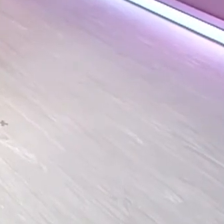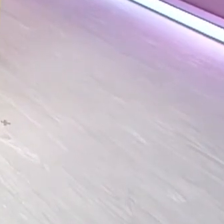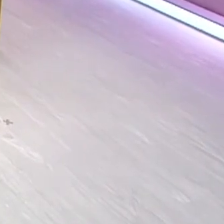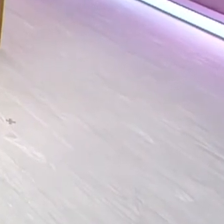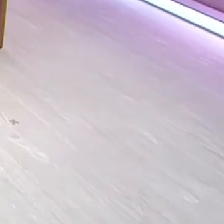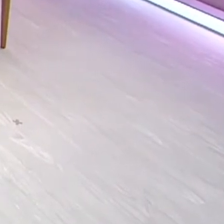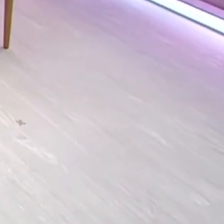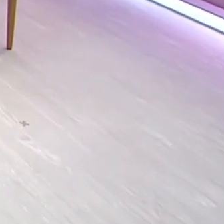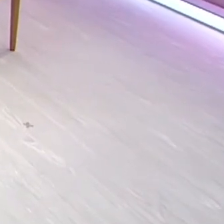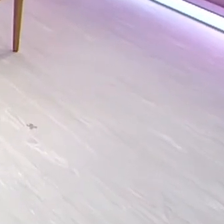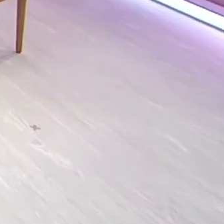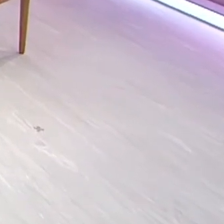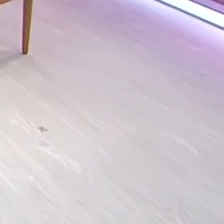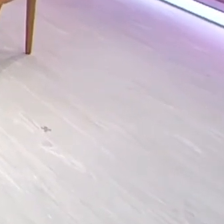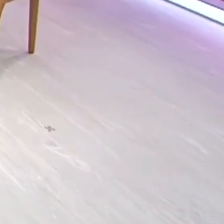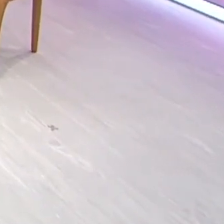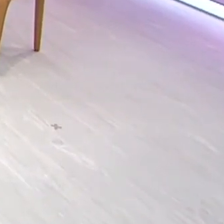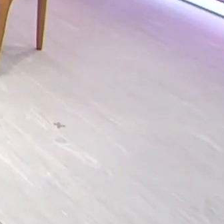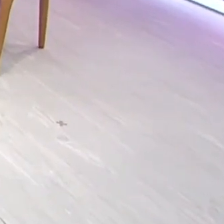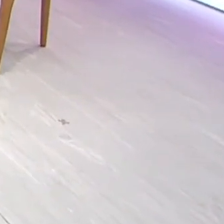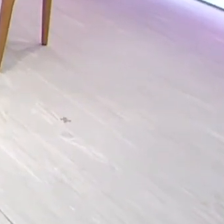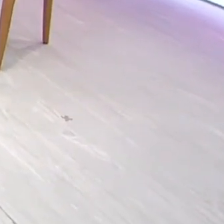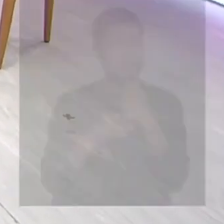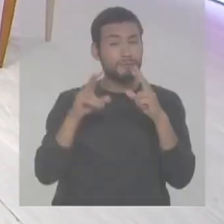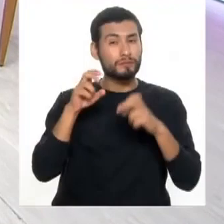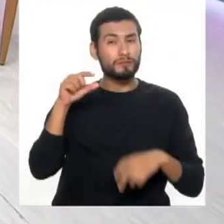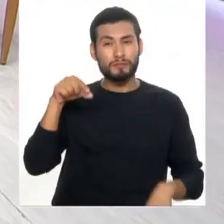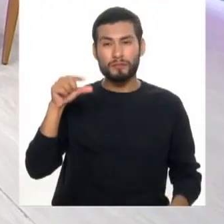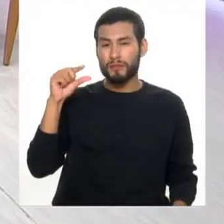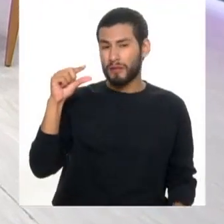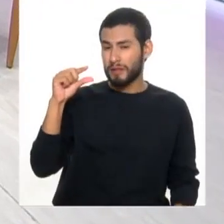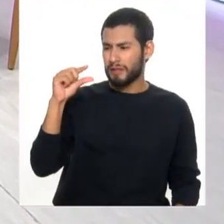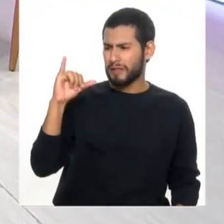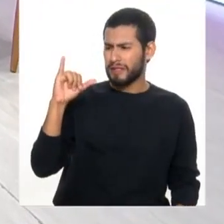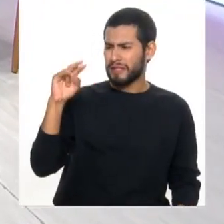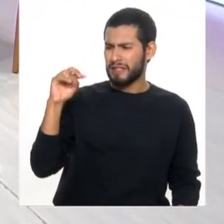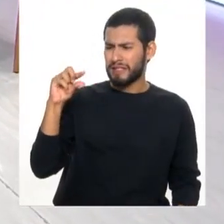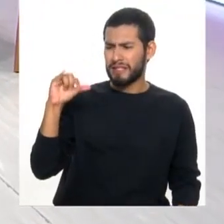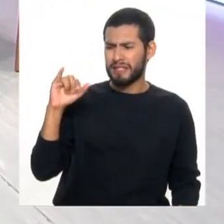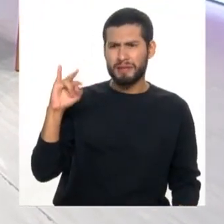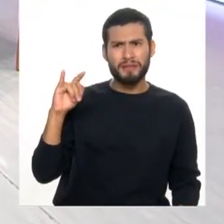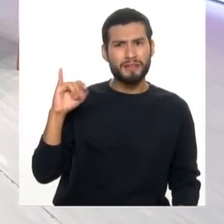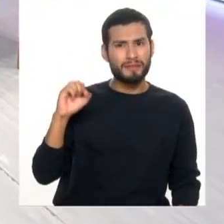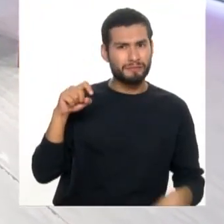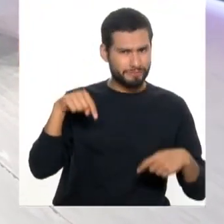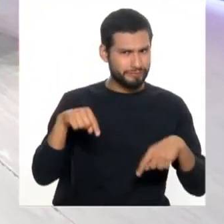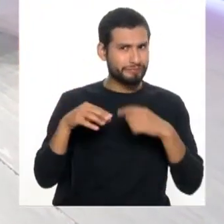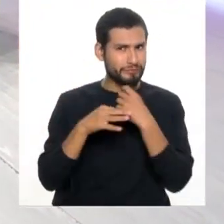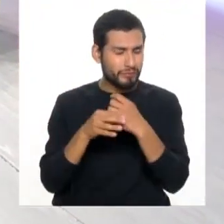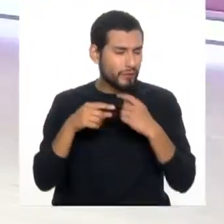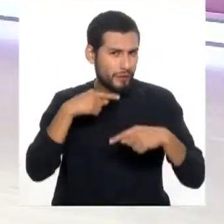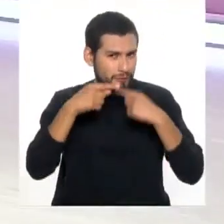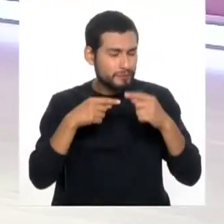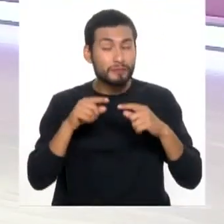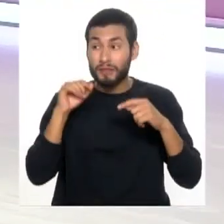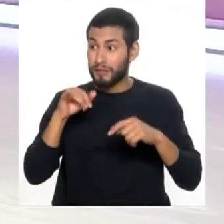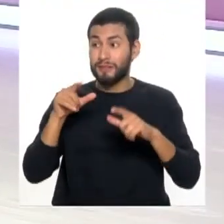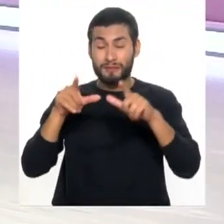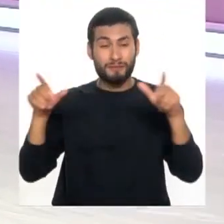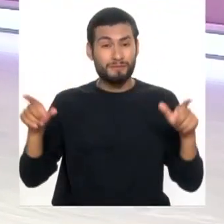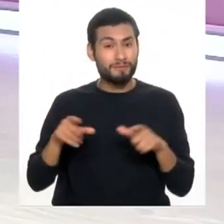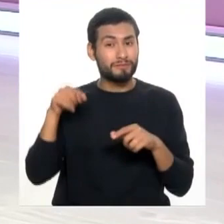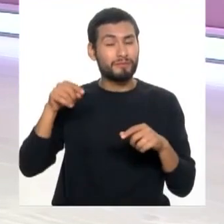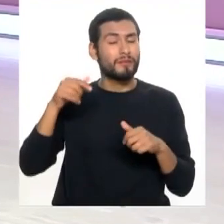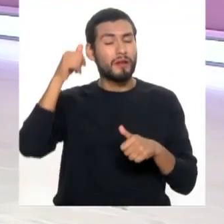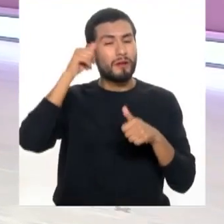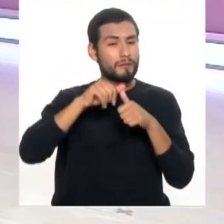Estamos en Cuerpo Médico hablando acerca de la gingivitis. Y bueno, nos fuimos al Campo de Marte para también conmemorar el